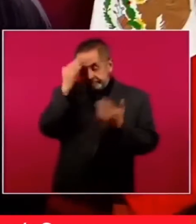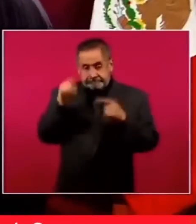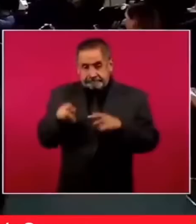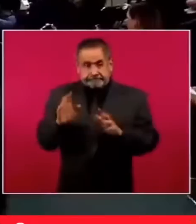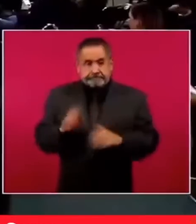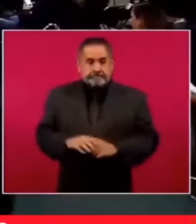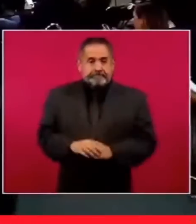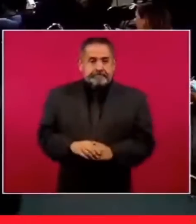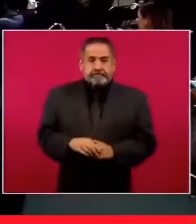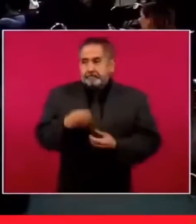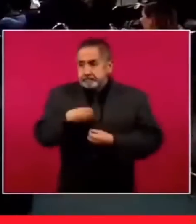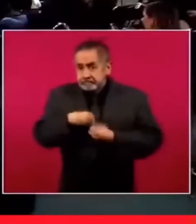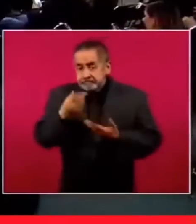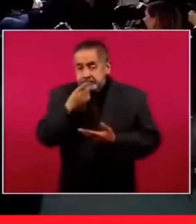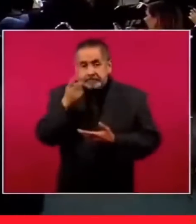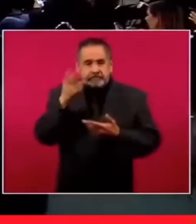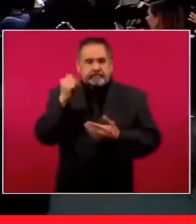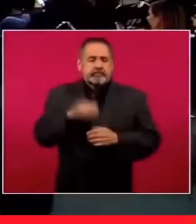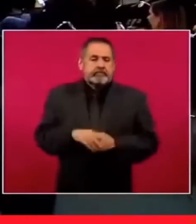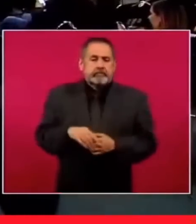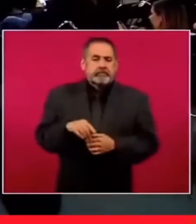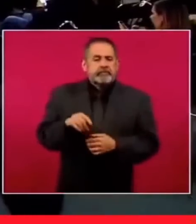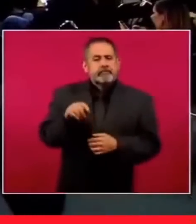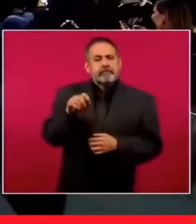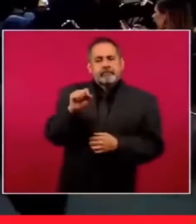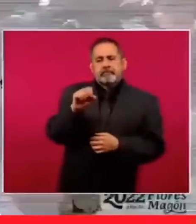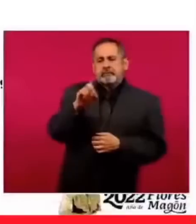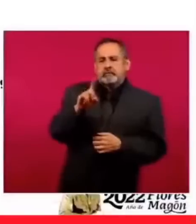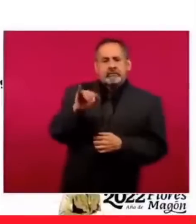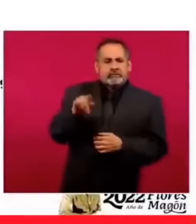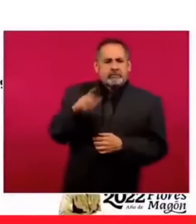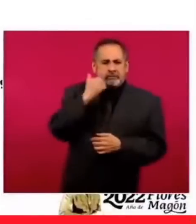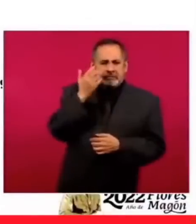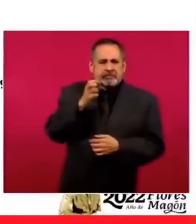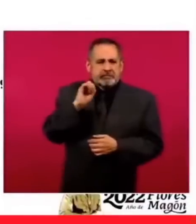lo ha manifestado, Soddy sí dijo que sí quería,